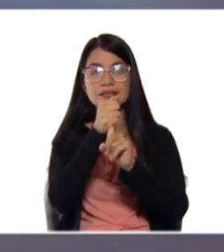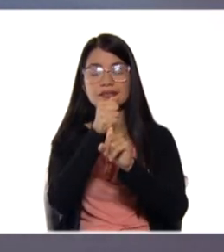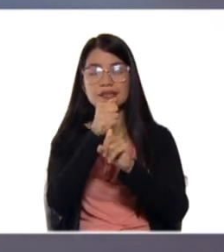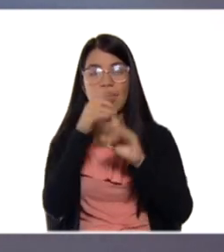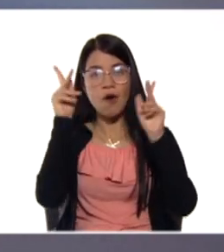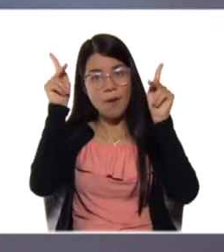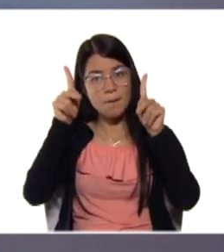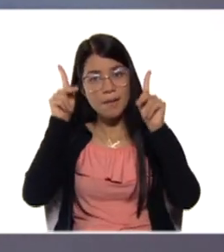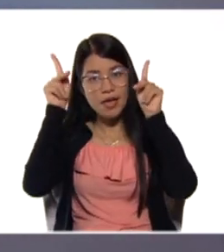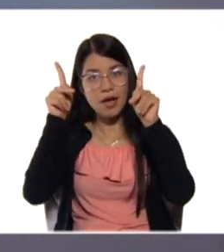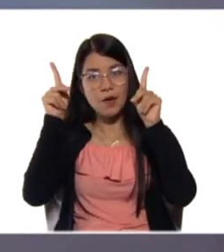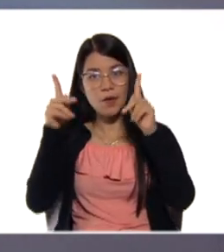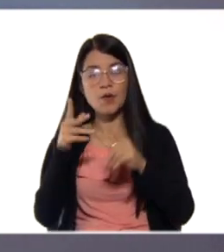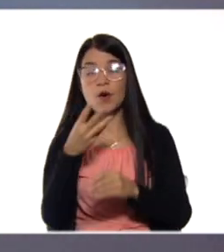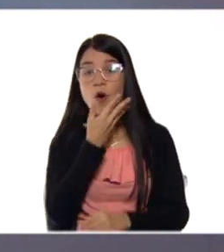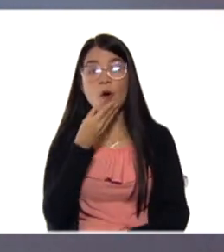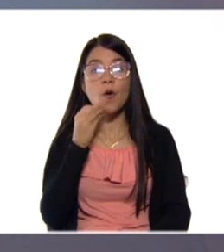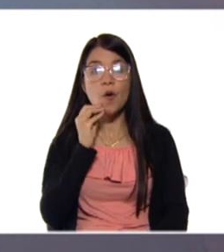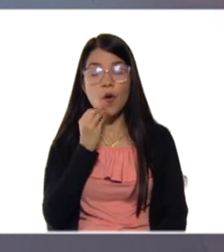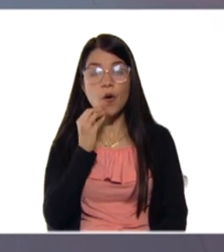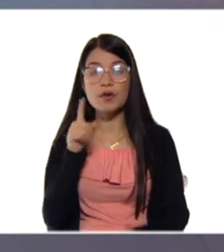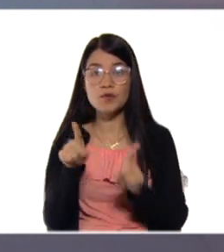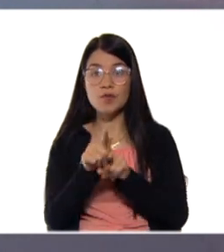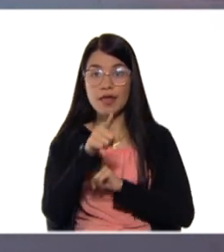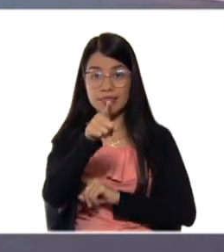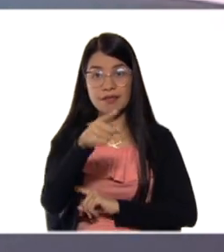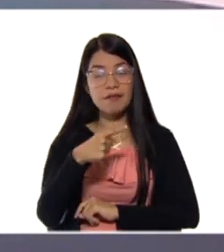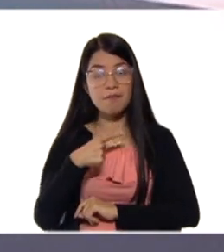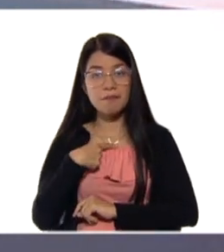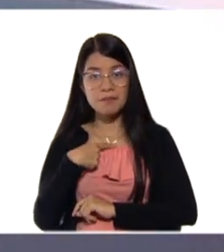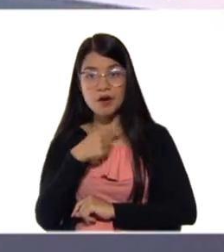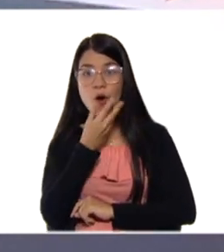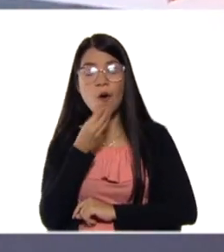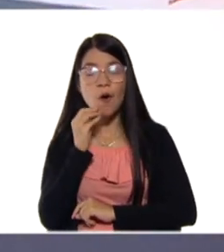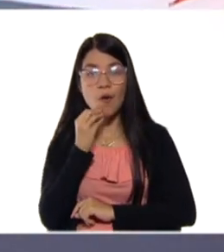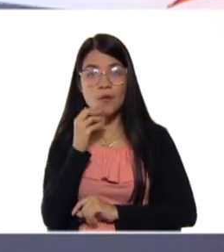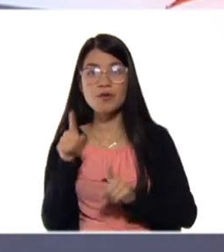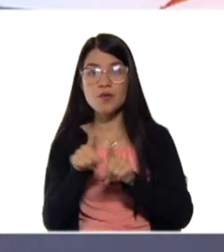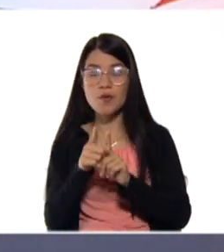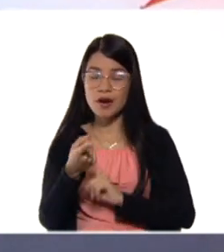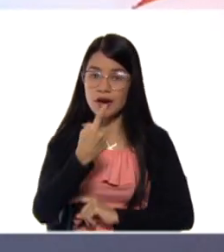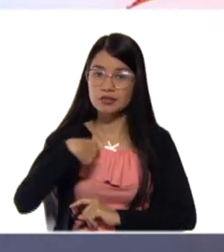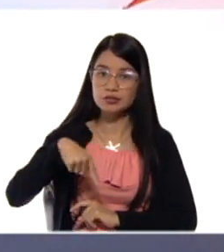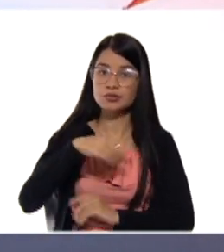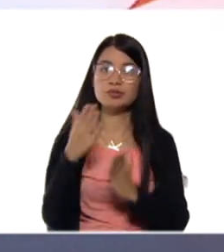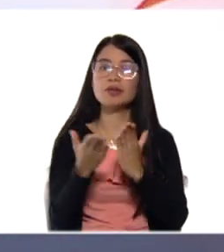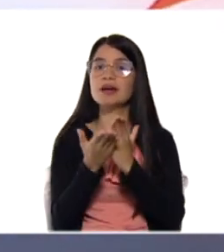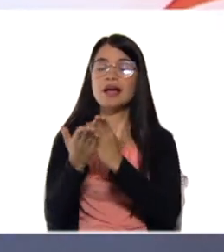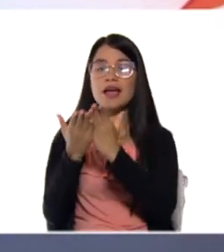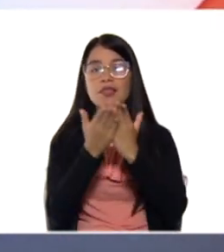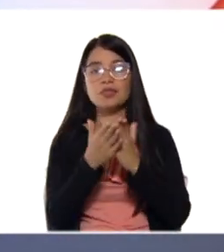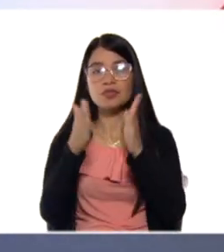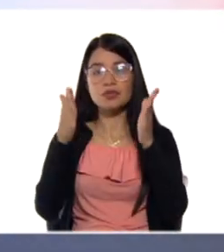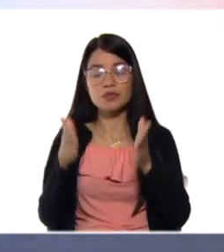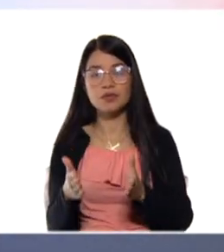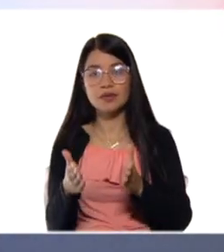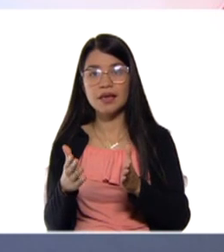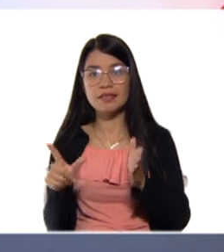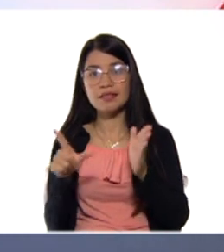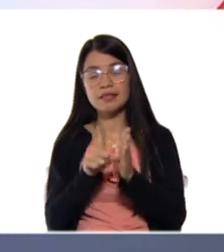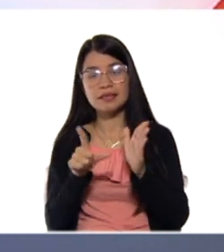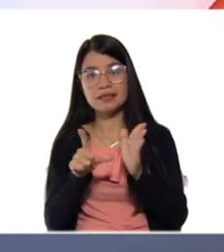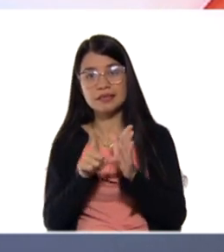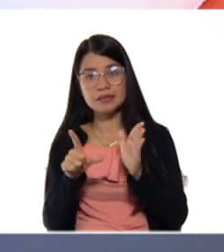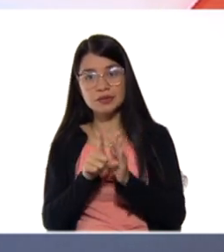trazamos con jóvenes como tú. Jóvenes como yo. Jóvenes como nosotros. Estudiantes de educación media general. Media técnica.